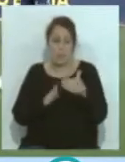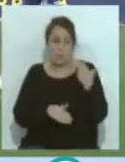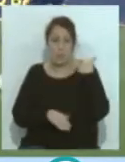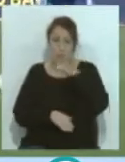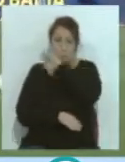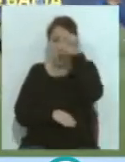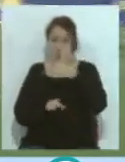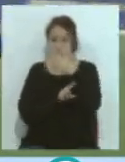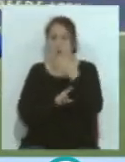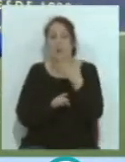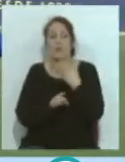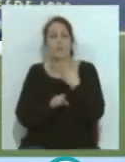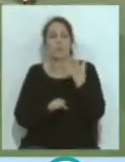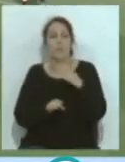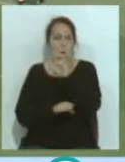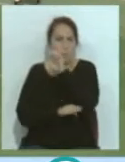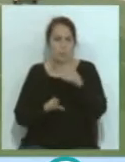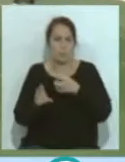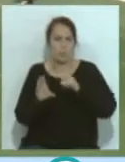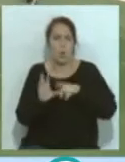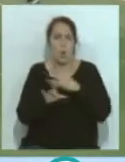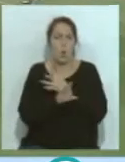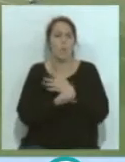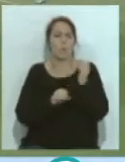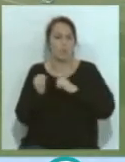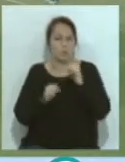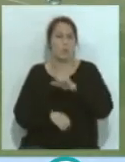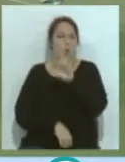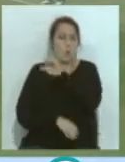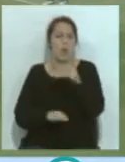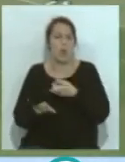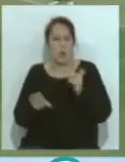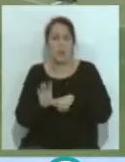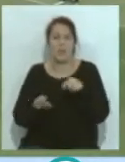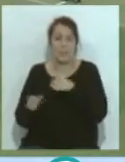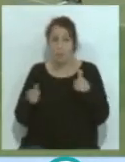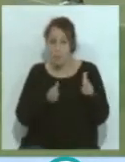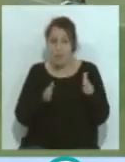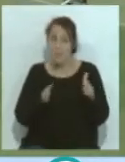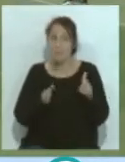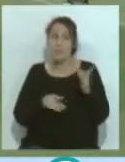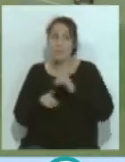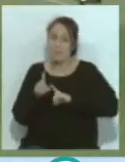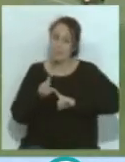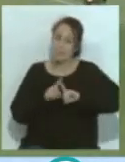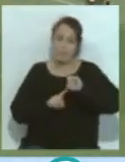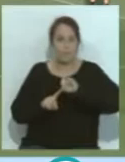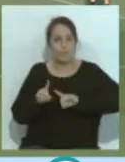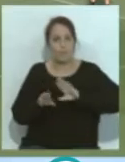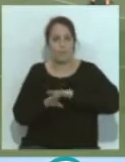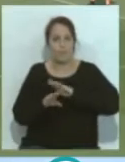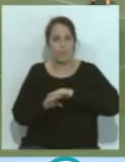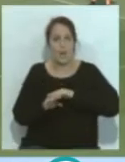Europa, en puestos europeos, jugó competición europea y que en esta temporada está teniendo problemita para no